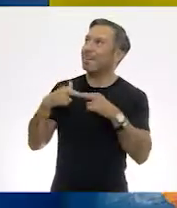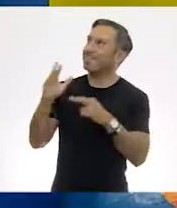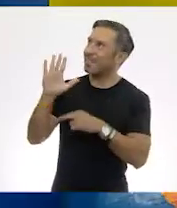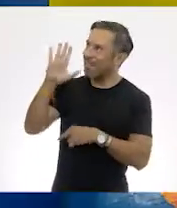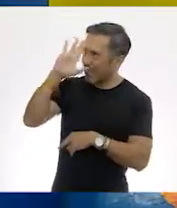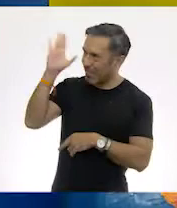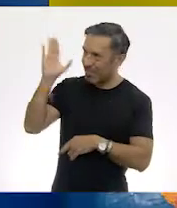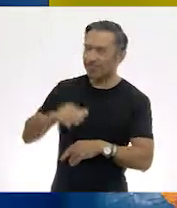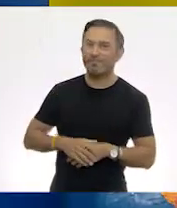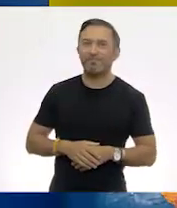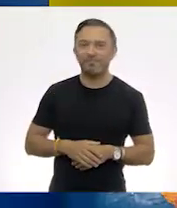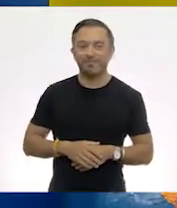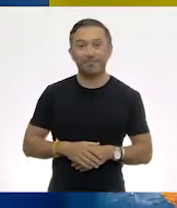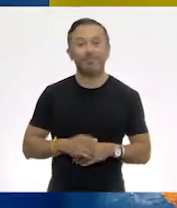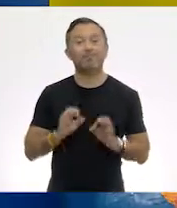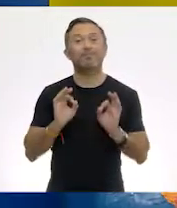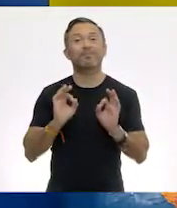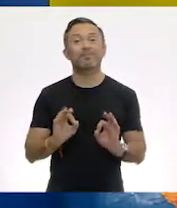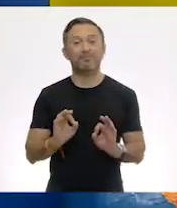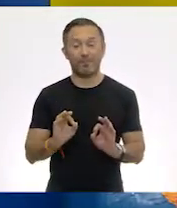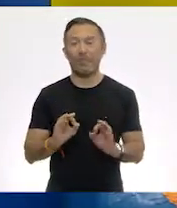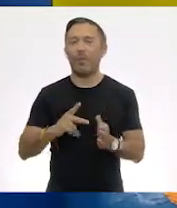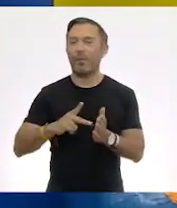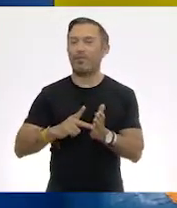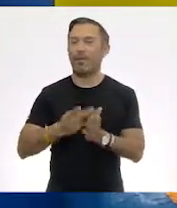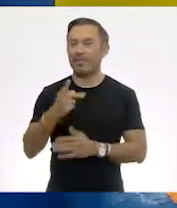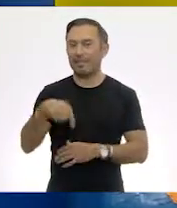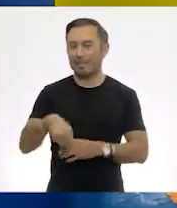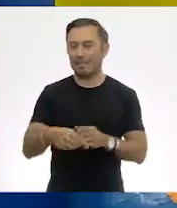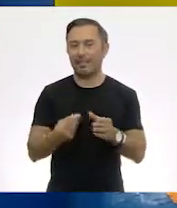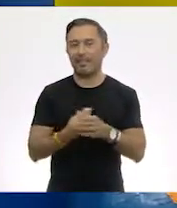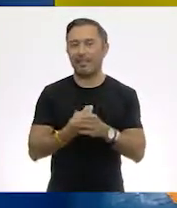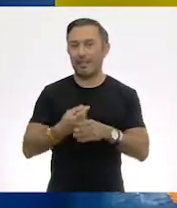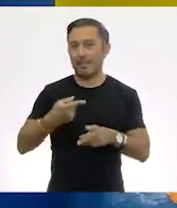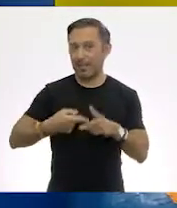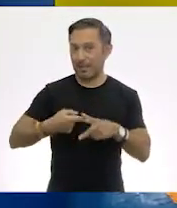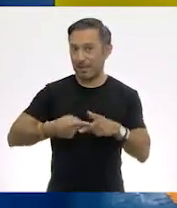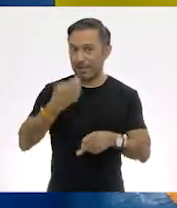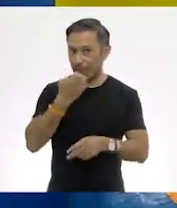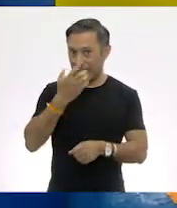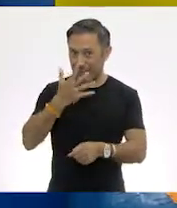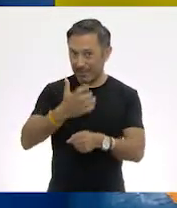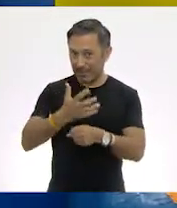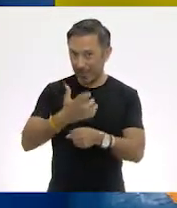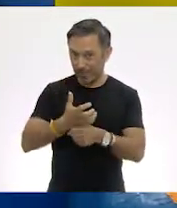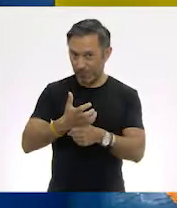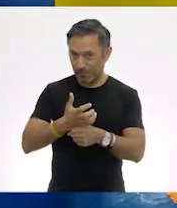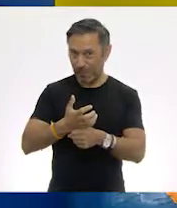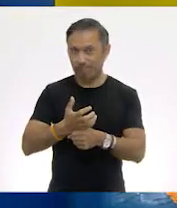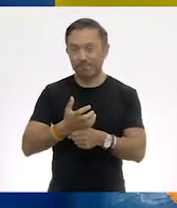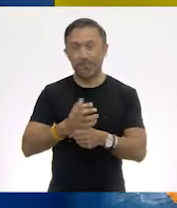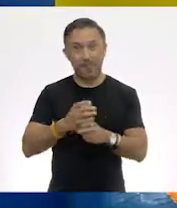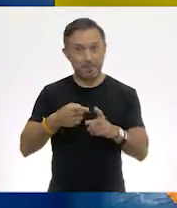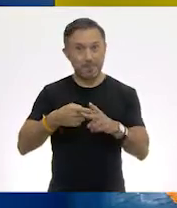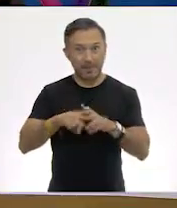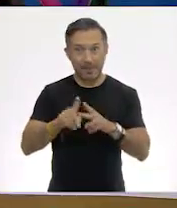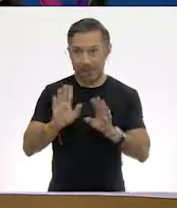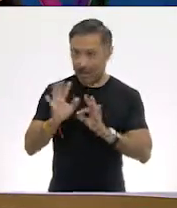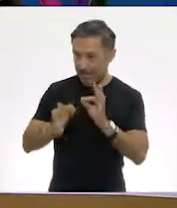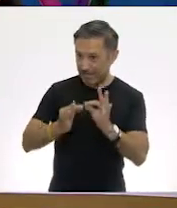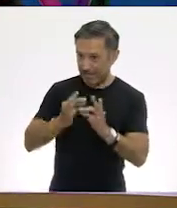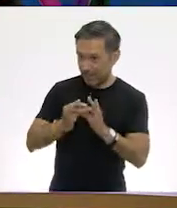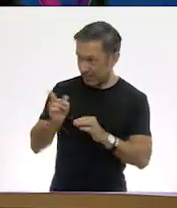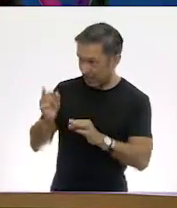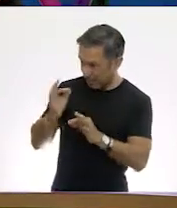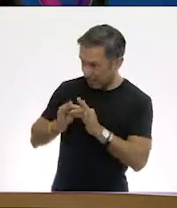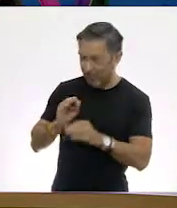Vamos a tener el gusto de estar con ustedes nuevamente en esta clase de matemáticas de quinto grado. ¿Listos? ¿Listos por acá? Sí. Muy